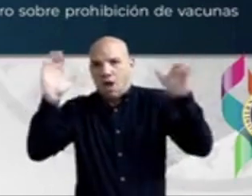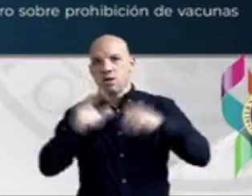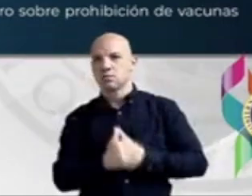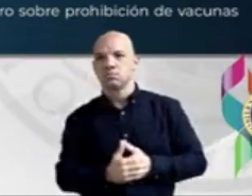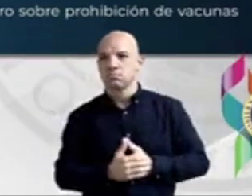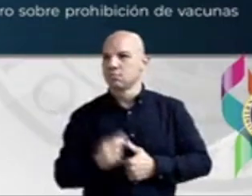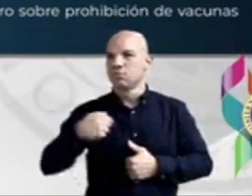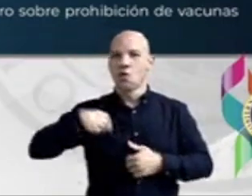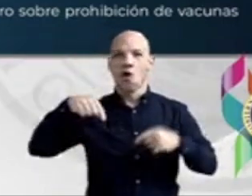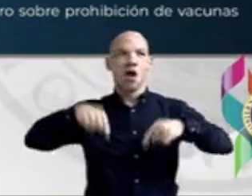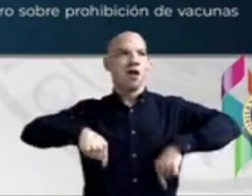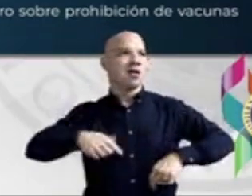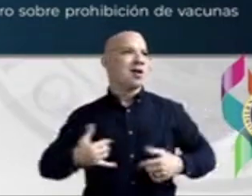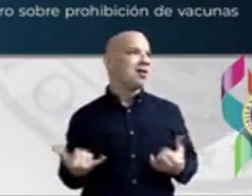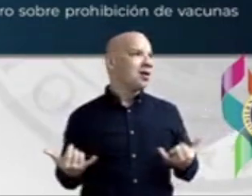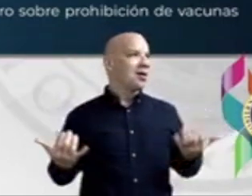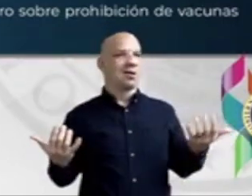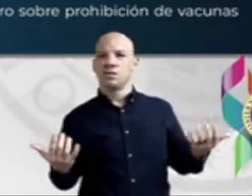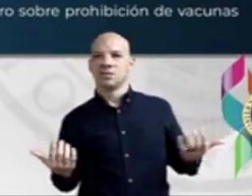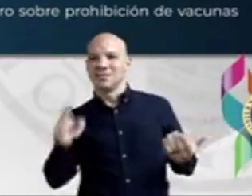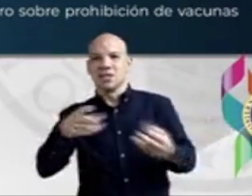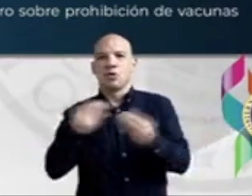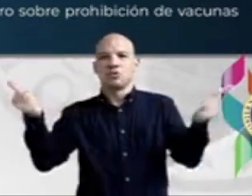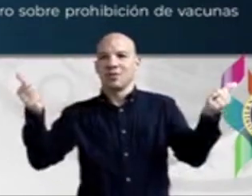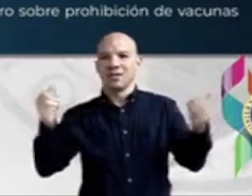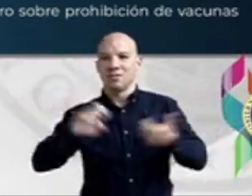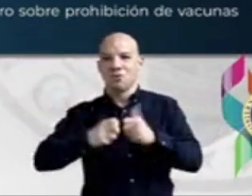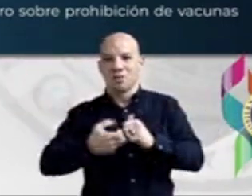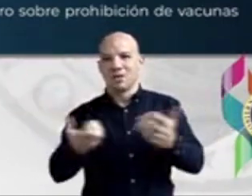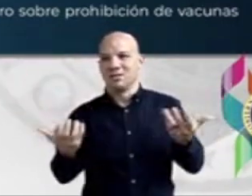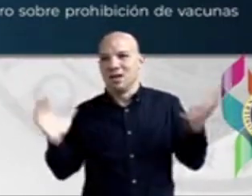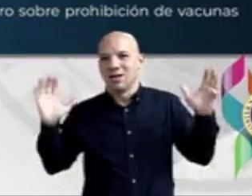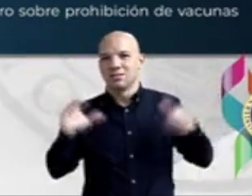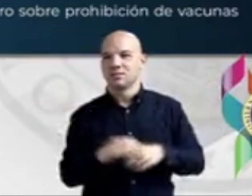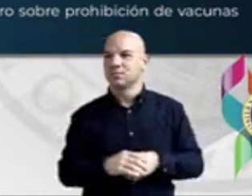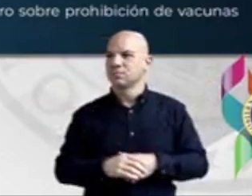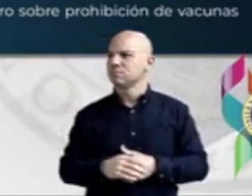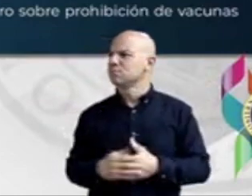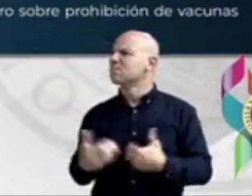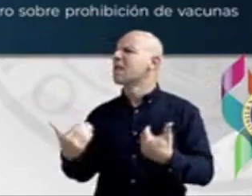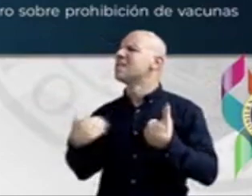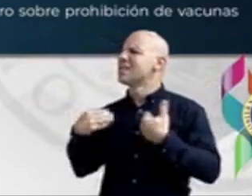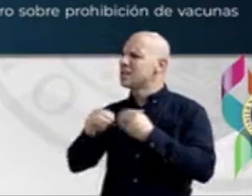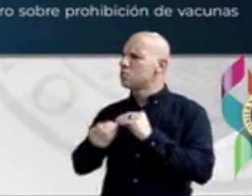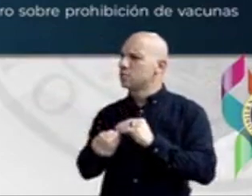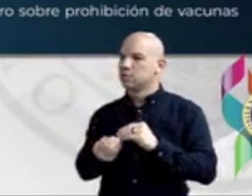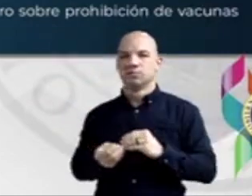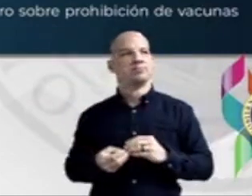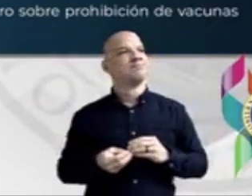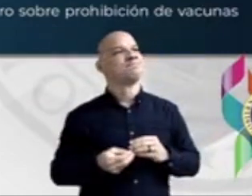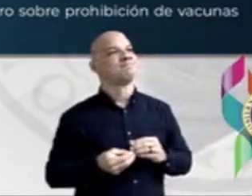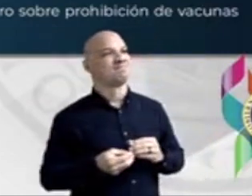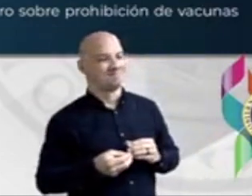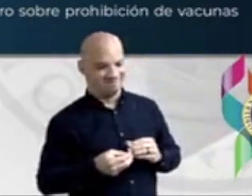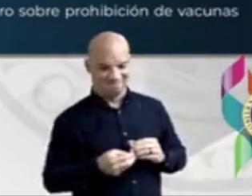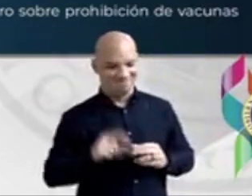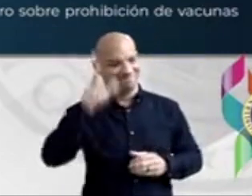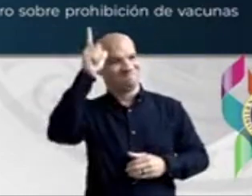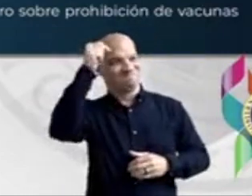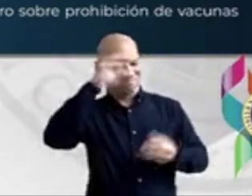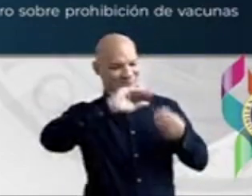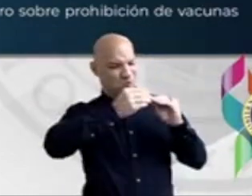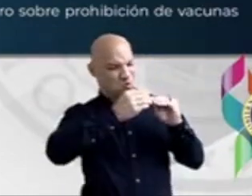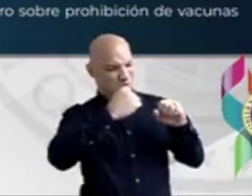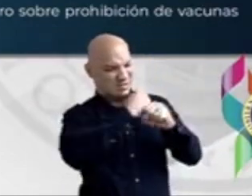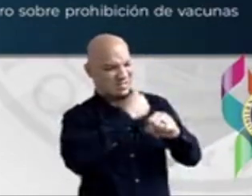esto no estoy aquí, o sea, aquí vamos a resolver. ¿hay estadísticas específicas de residenciales públicos? No la